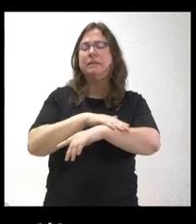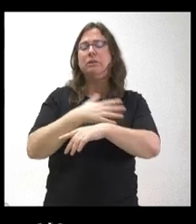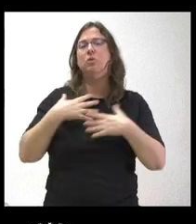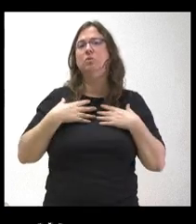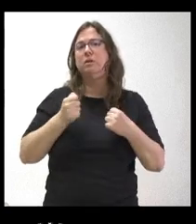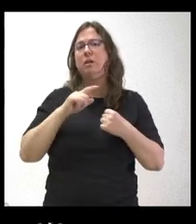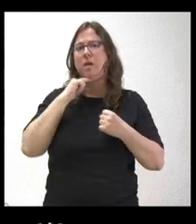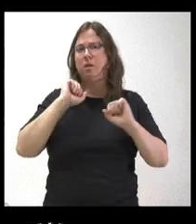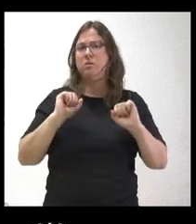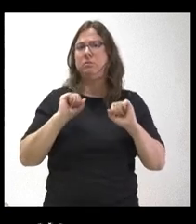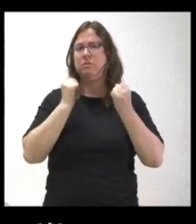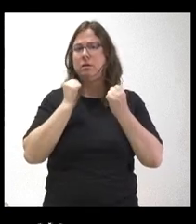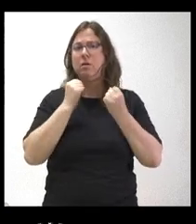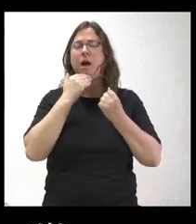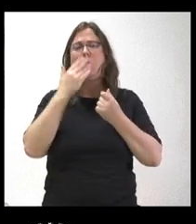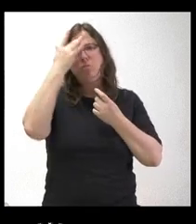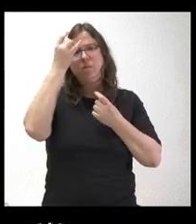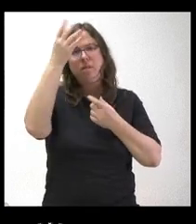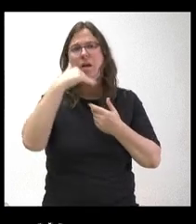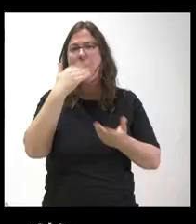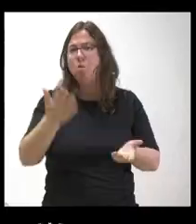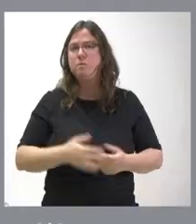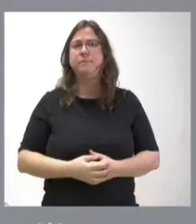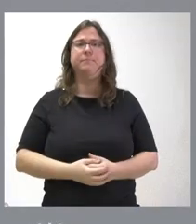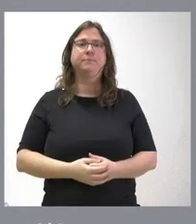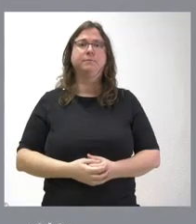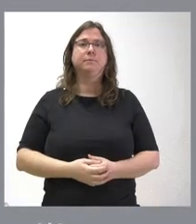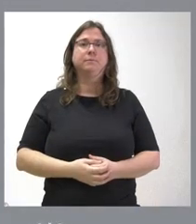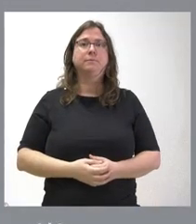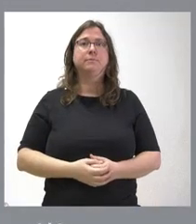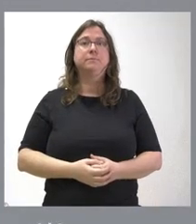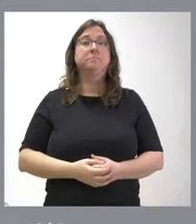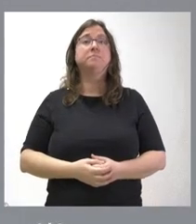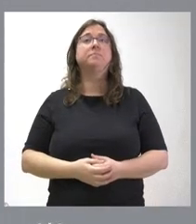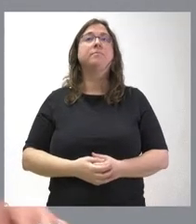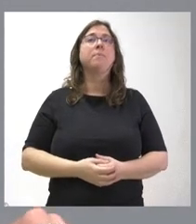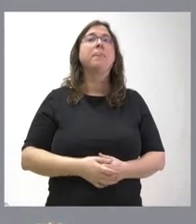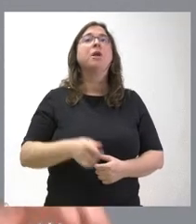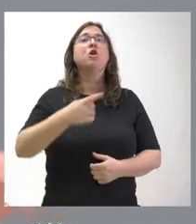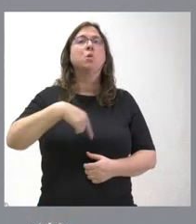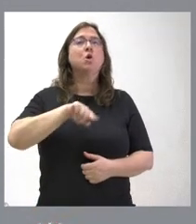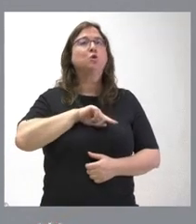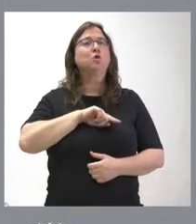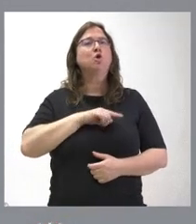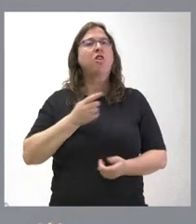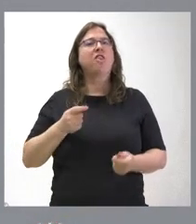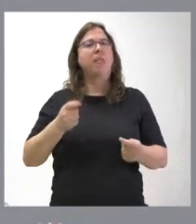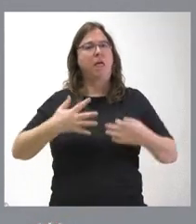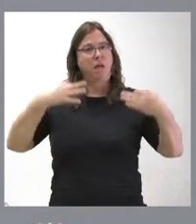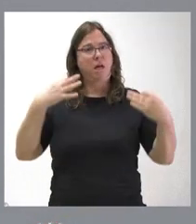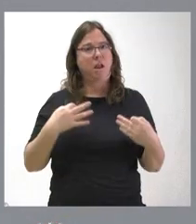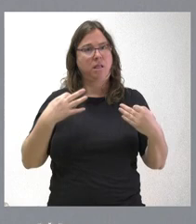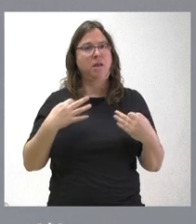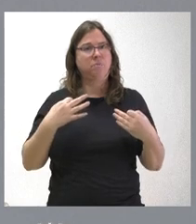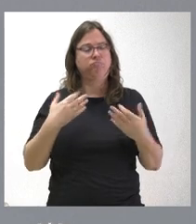esto y si se plantean tomar alguna iniciativa al respecto. Pues, en la primera cuestión, nosotros lo que damos es garantía de